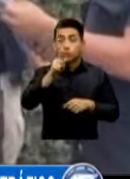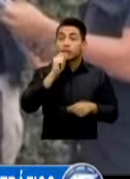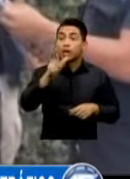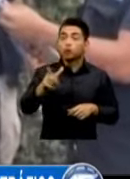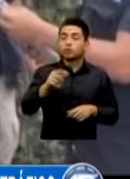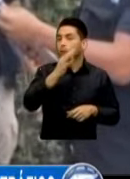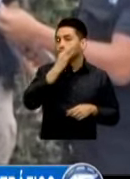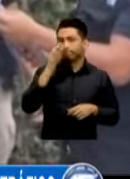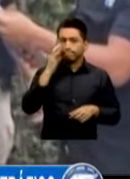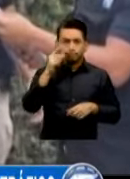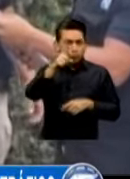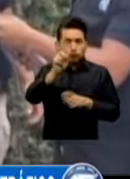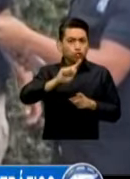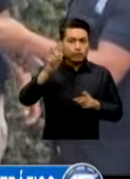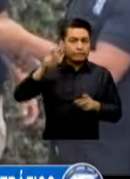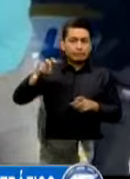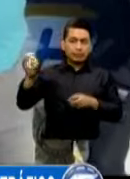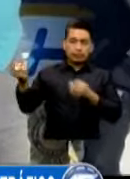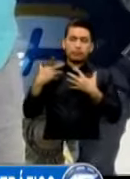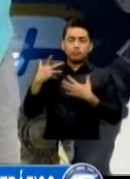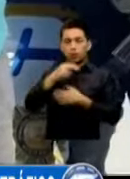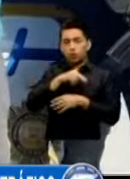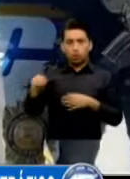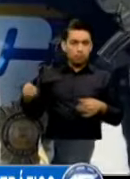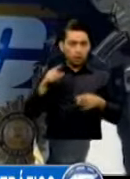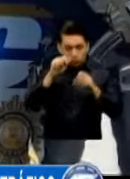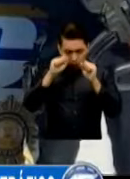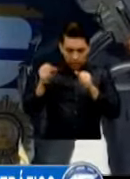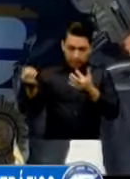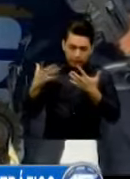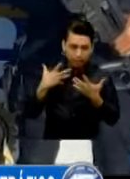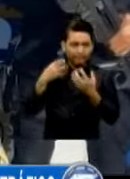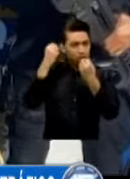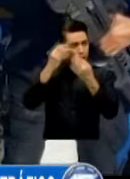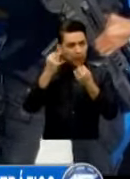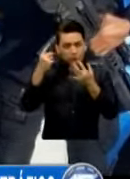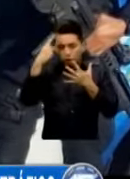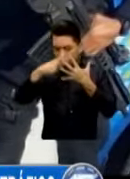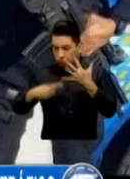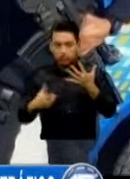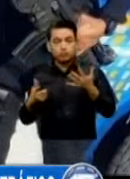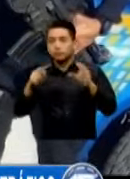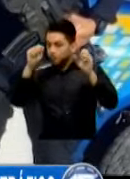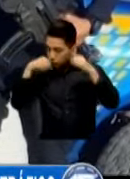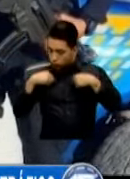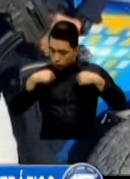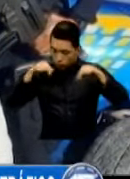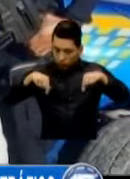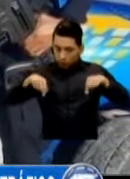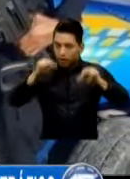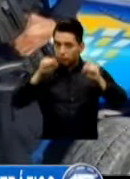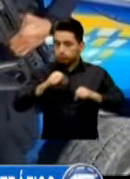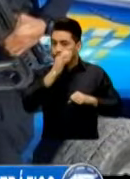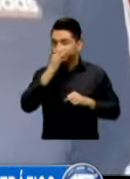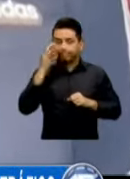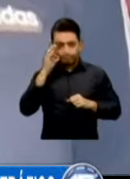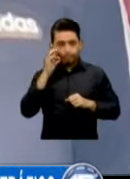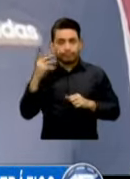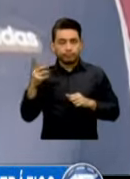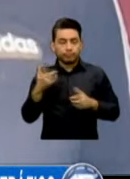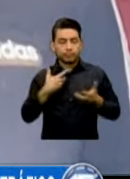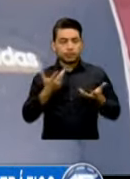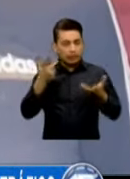imágenes Nos pueden compartir Información Que es en total Discreción Y que seguramente Se le da Un trámite